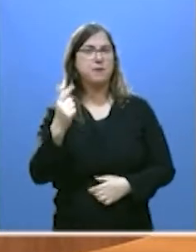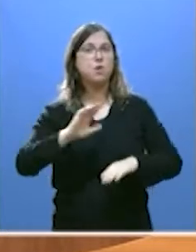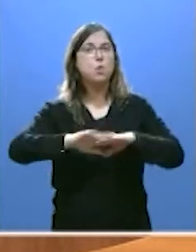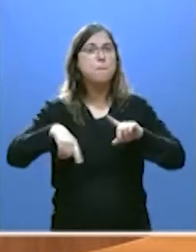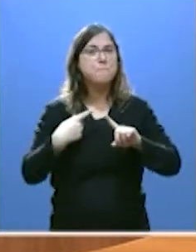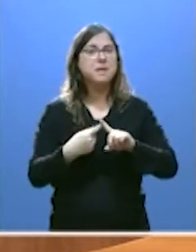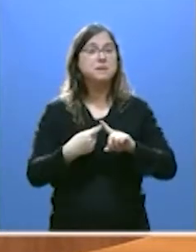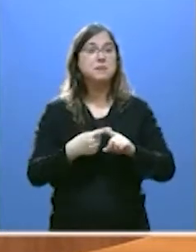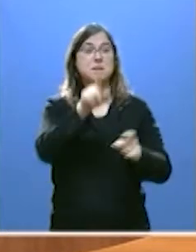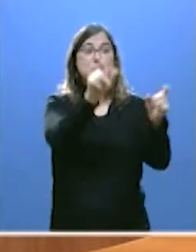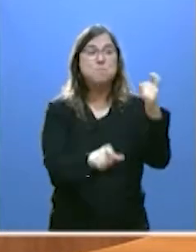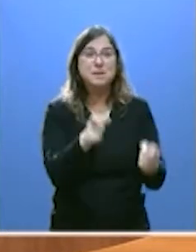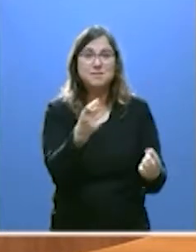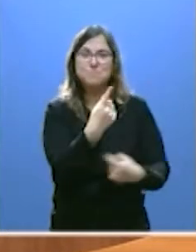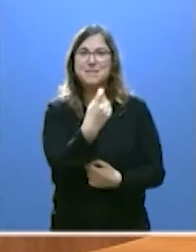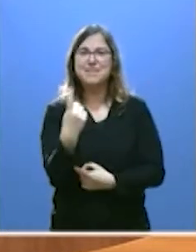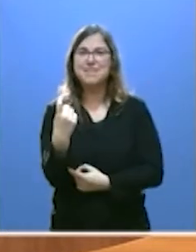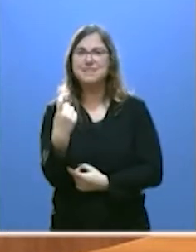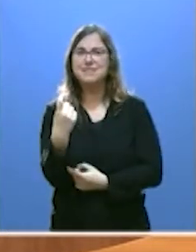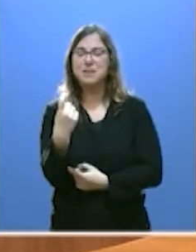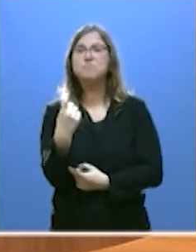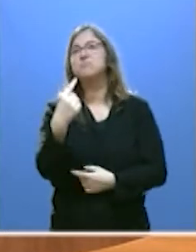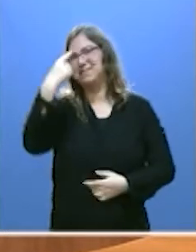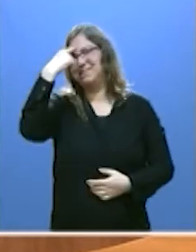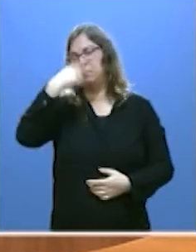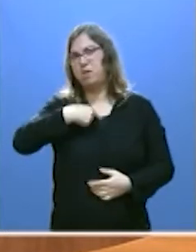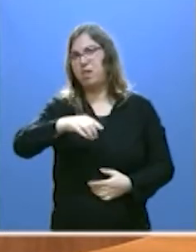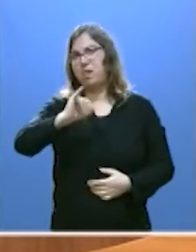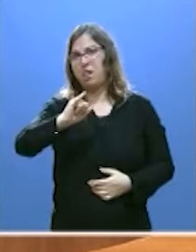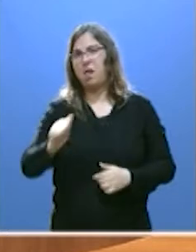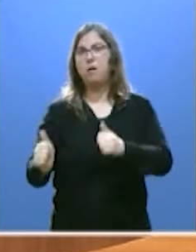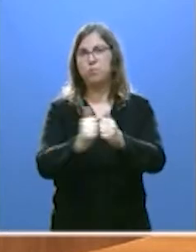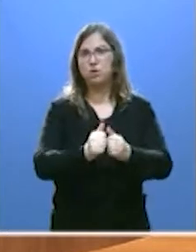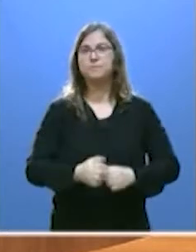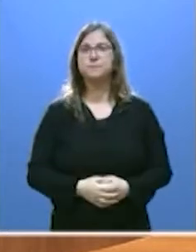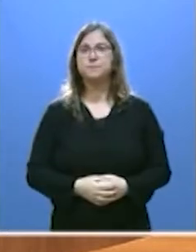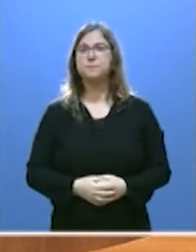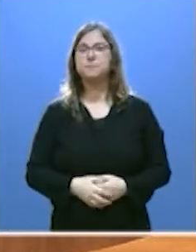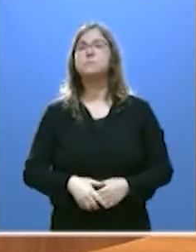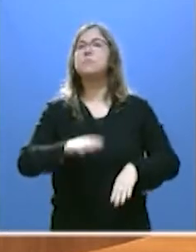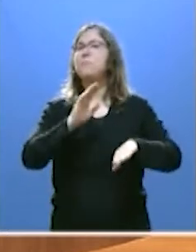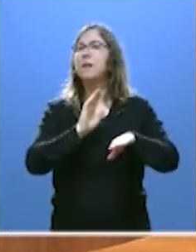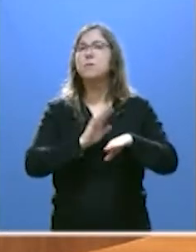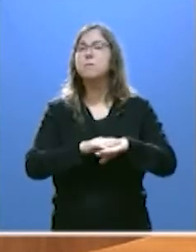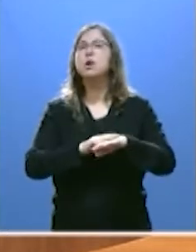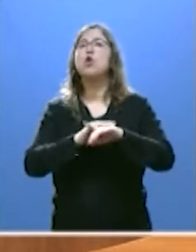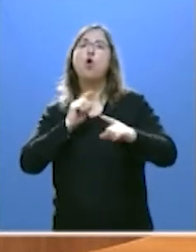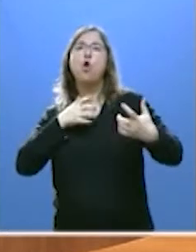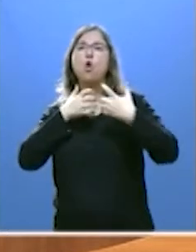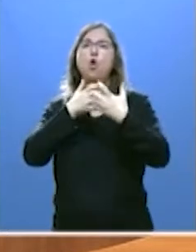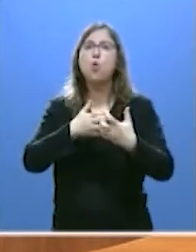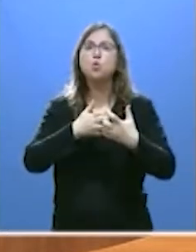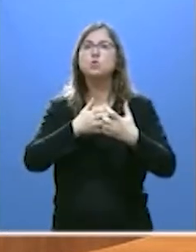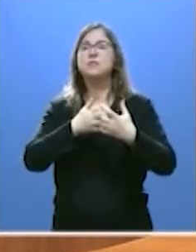aquellos que nos necesitan que sepan que nos tienen a su lado. No se trata de seguir luchando por ofrecer